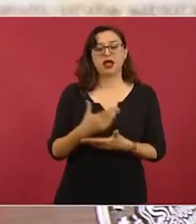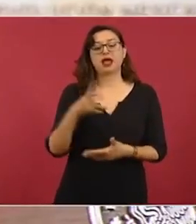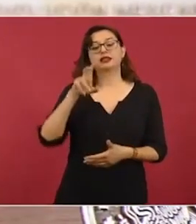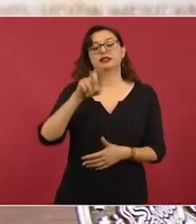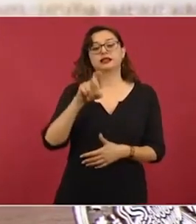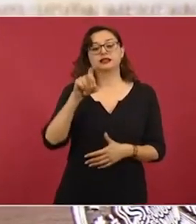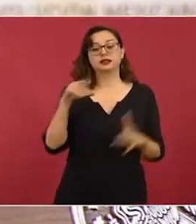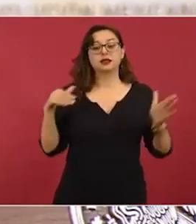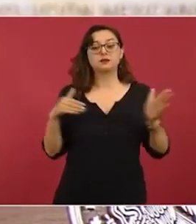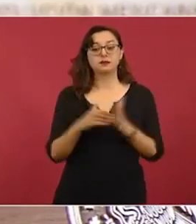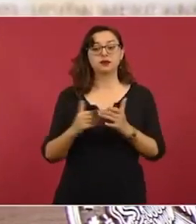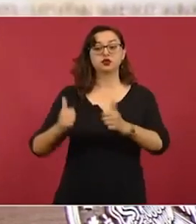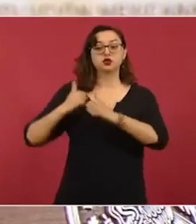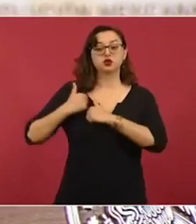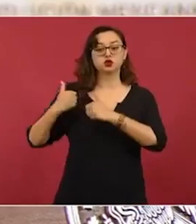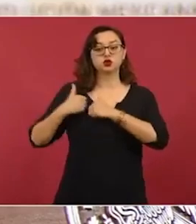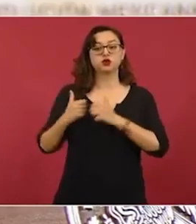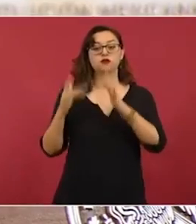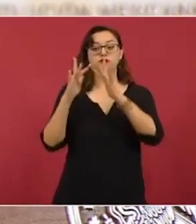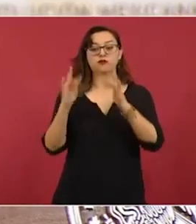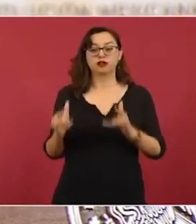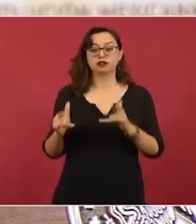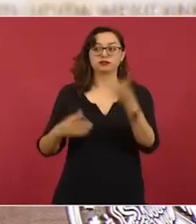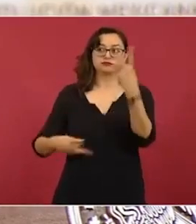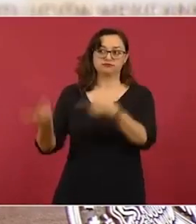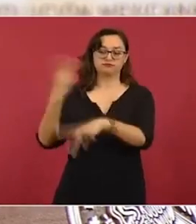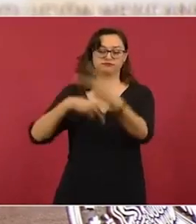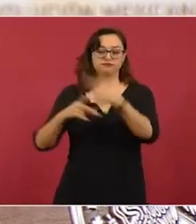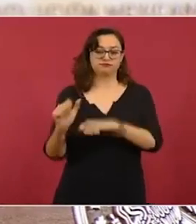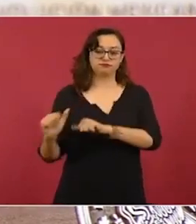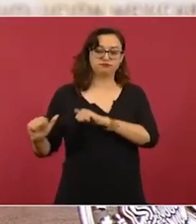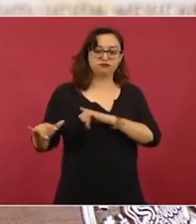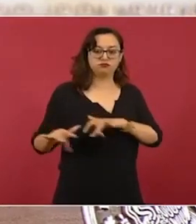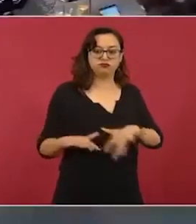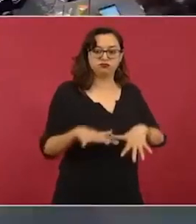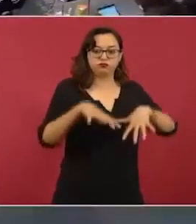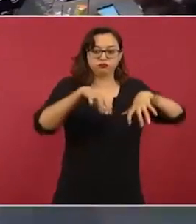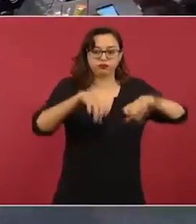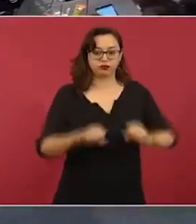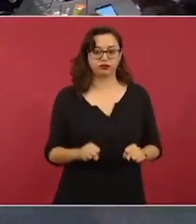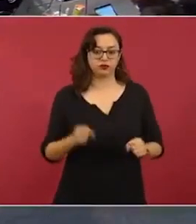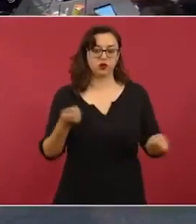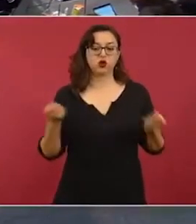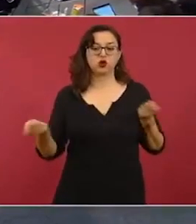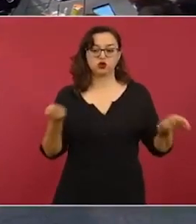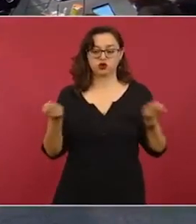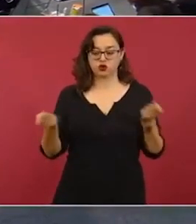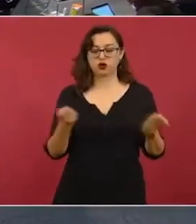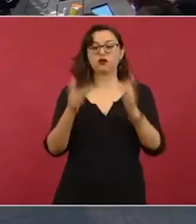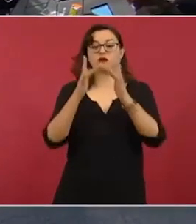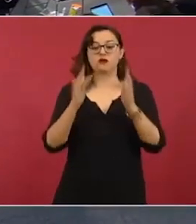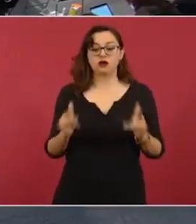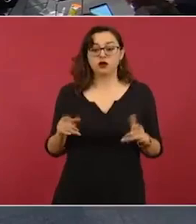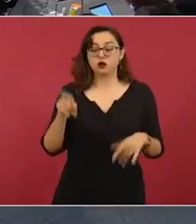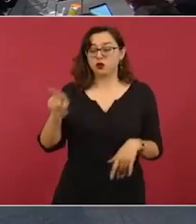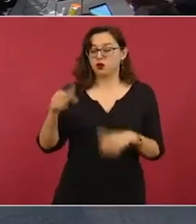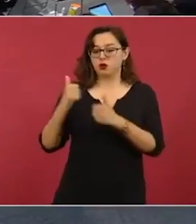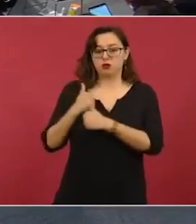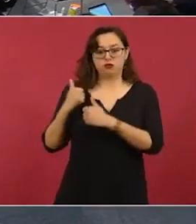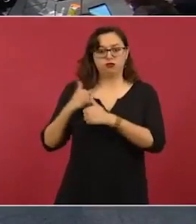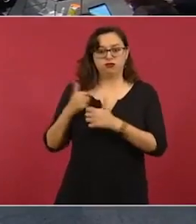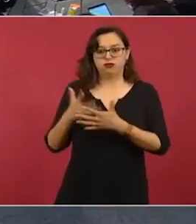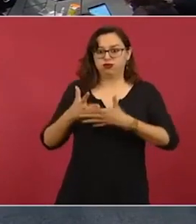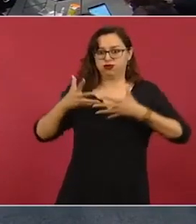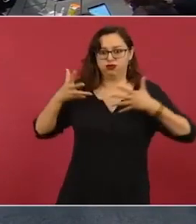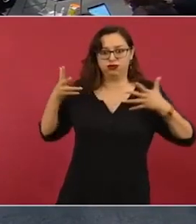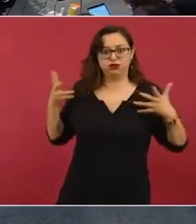soldados franceses invadieron nuestro territorio. Era el ejército más poderoso del mundo en ese